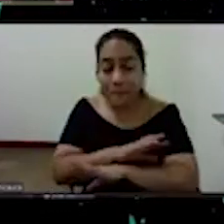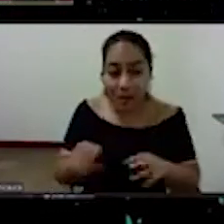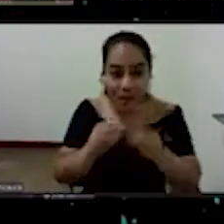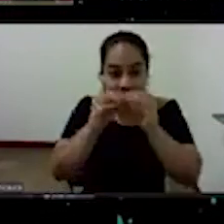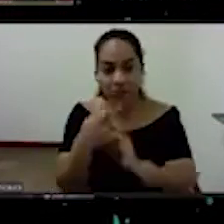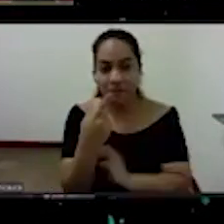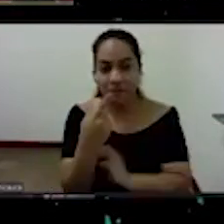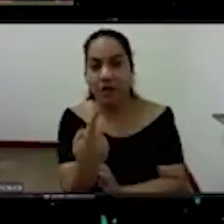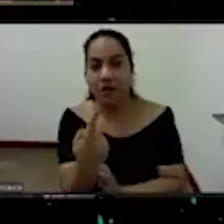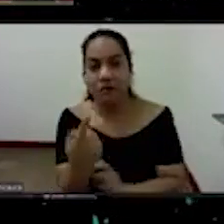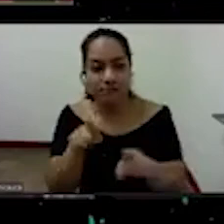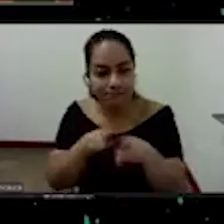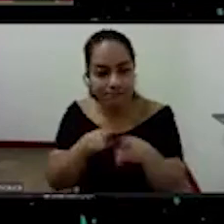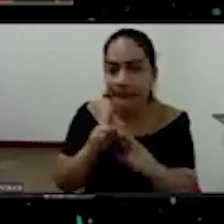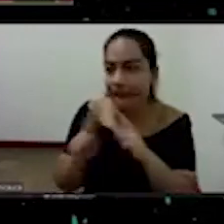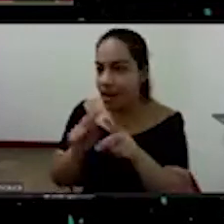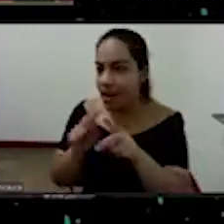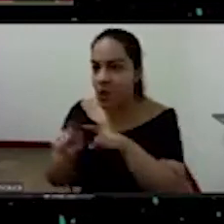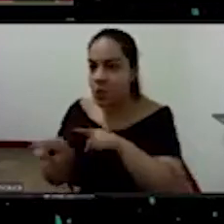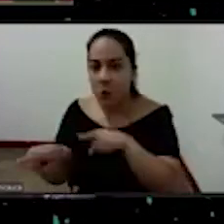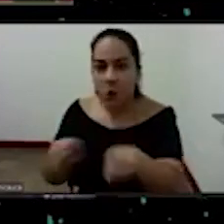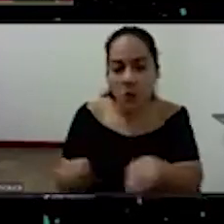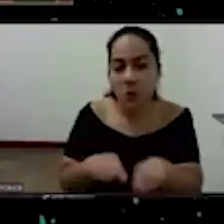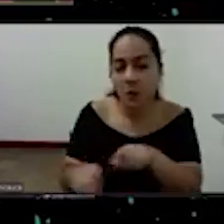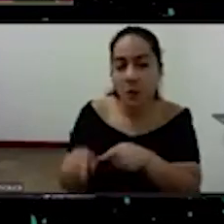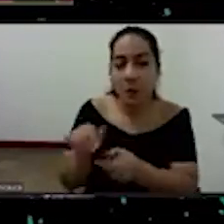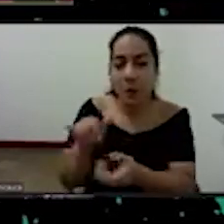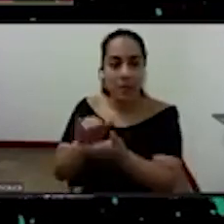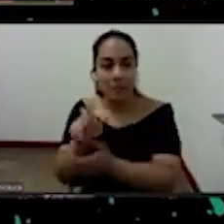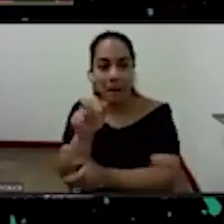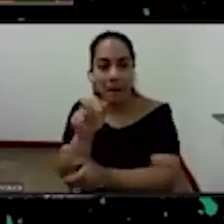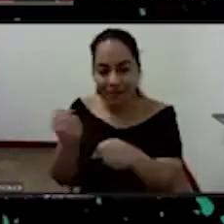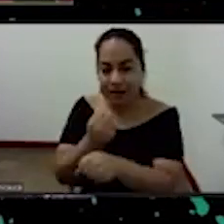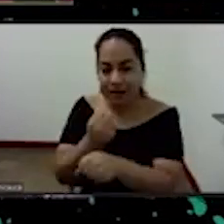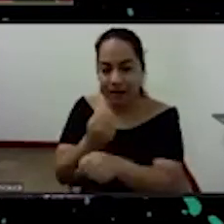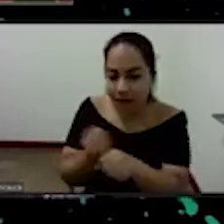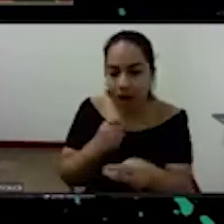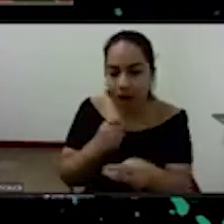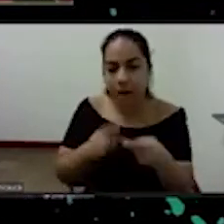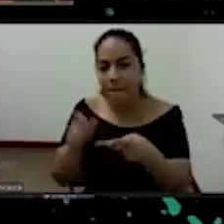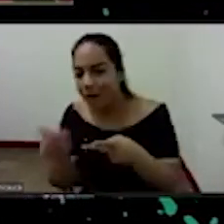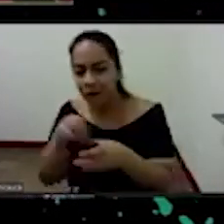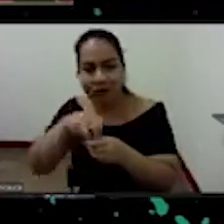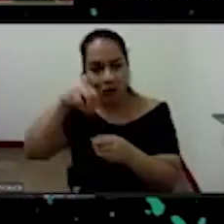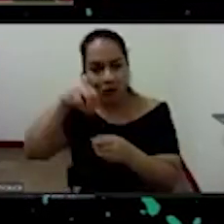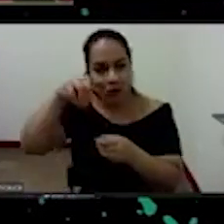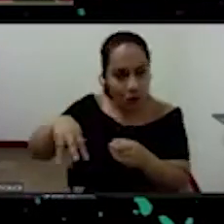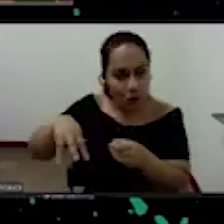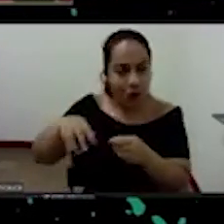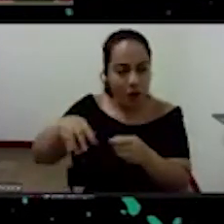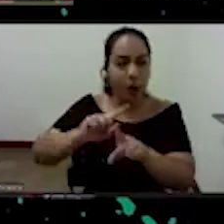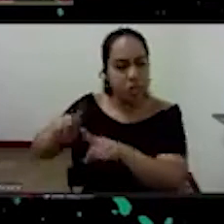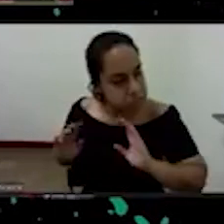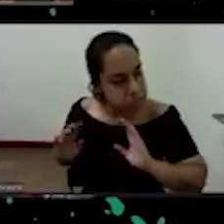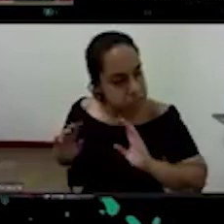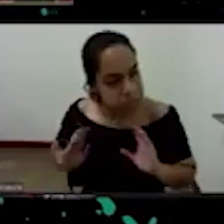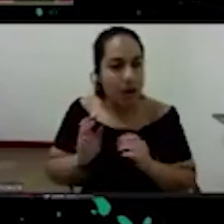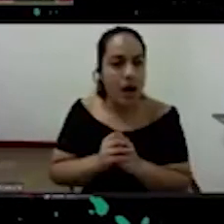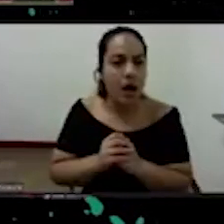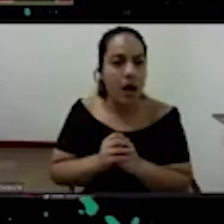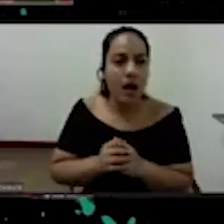de relación entre individuos trabajadores ciudadanos dos